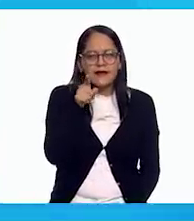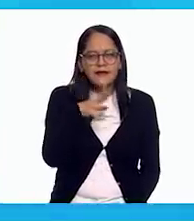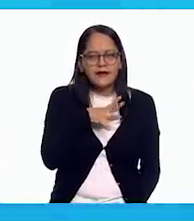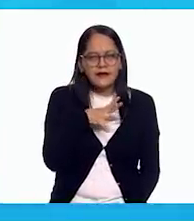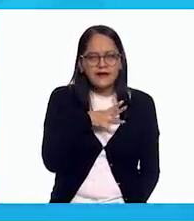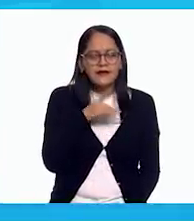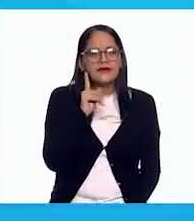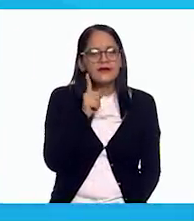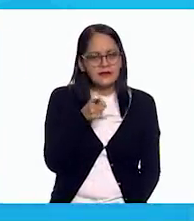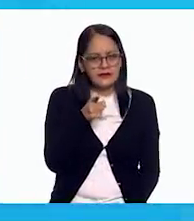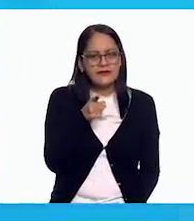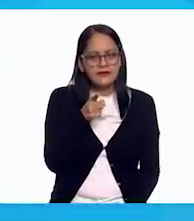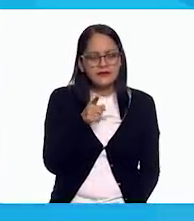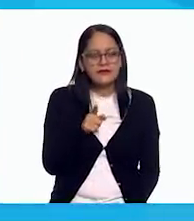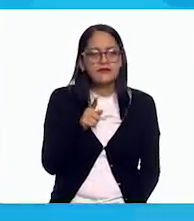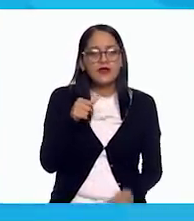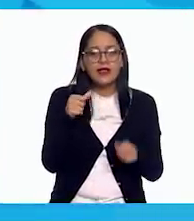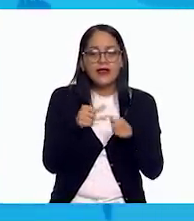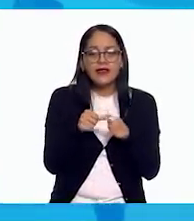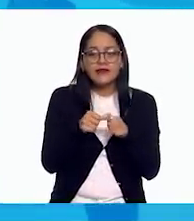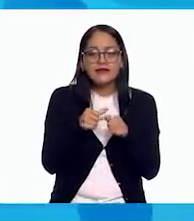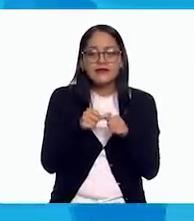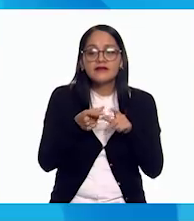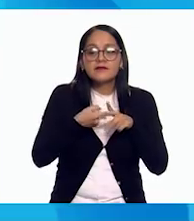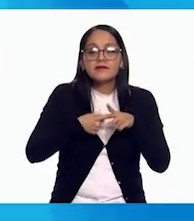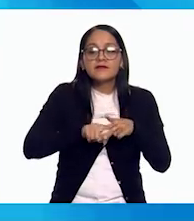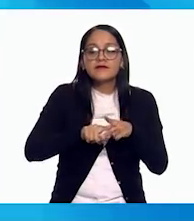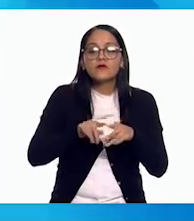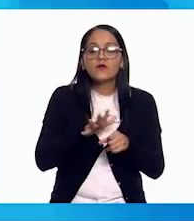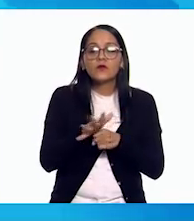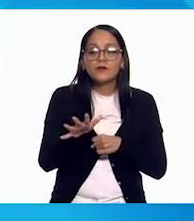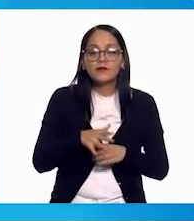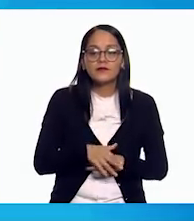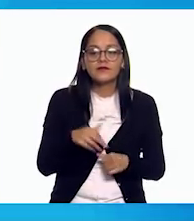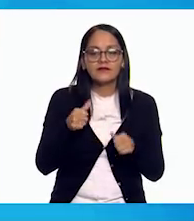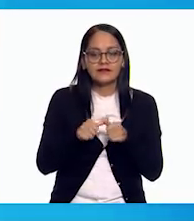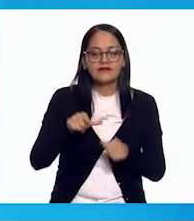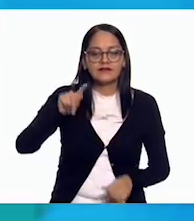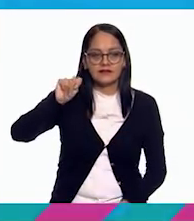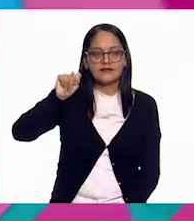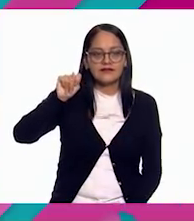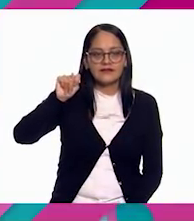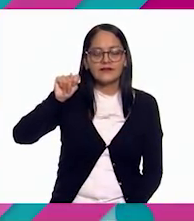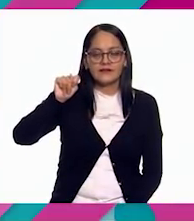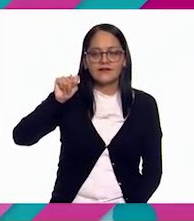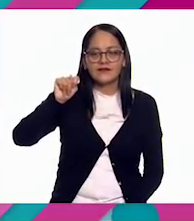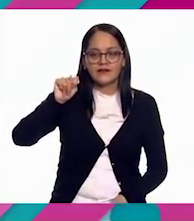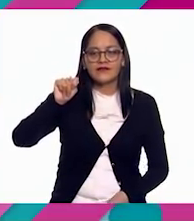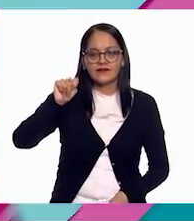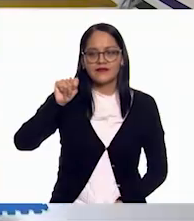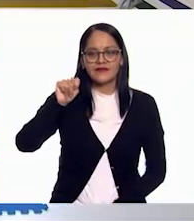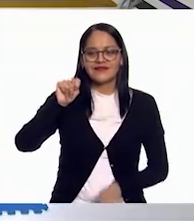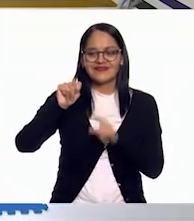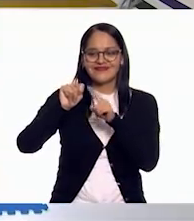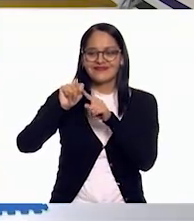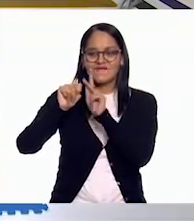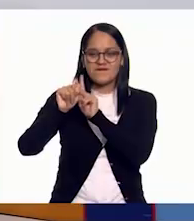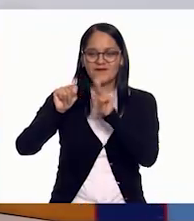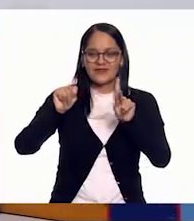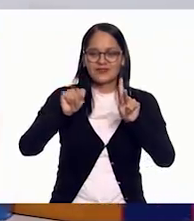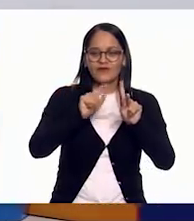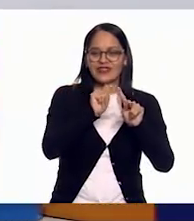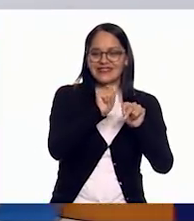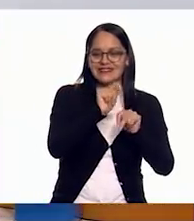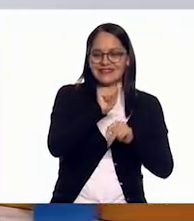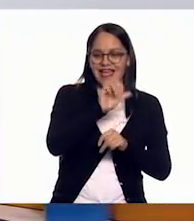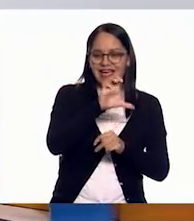que tigre empieza con la... Letra T. Aquí está la T de taco. Allá